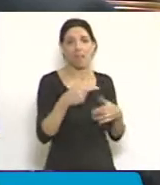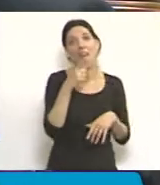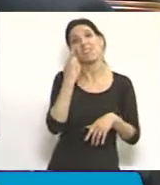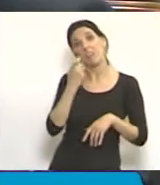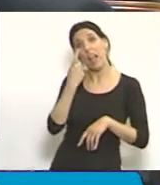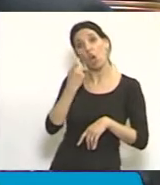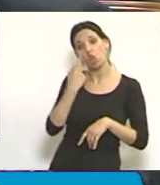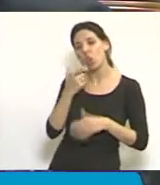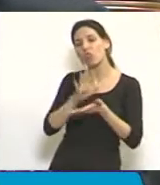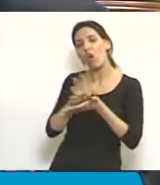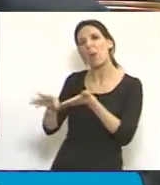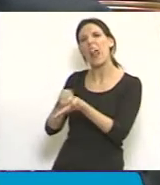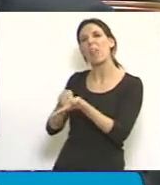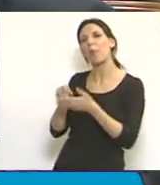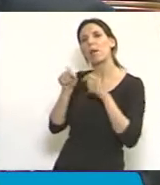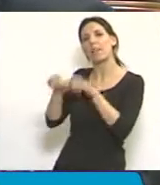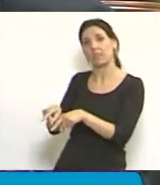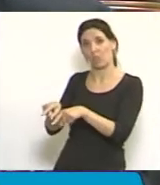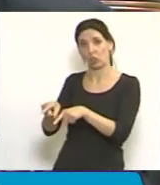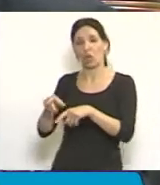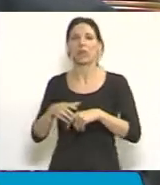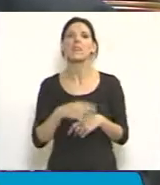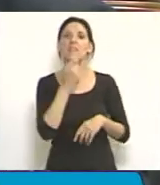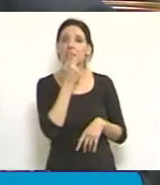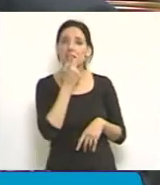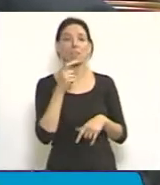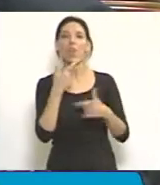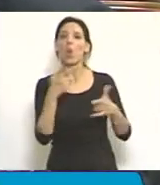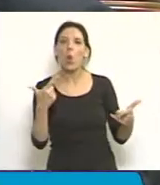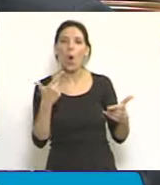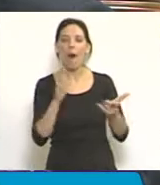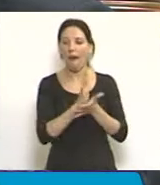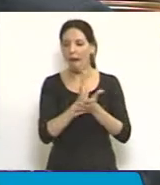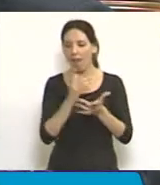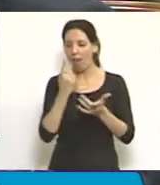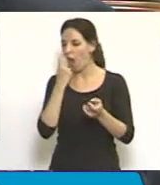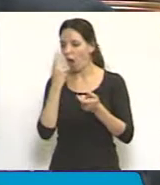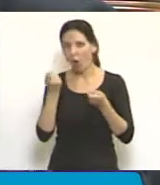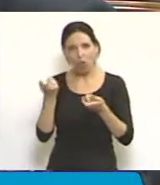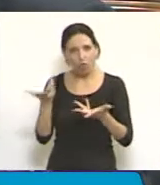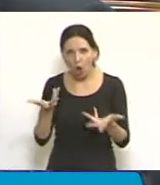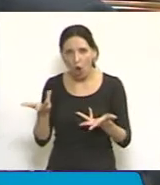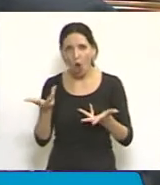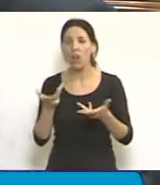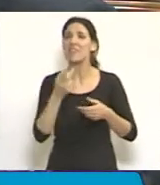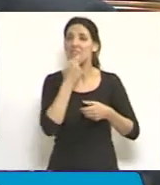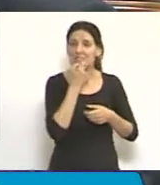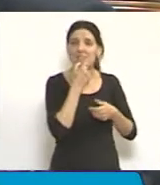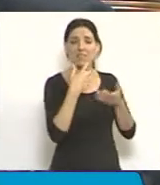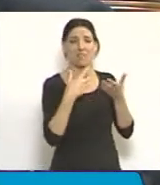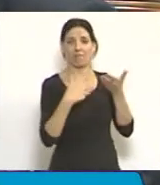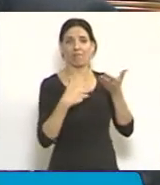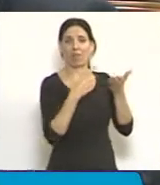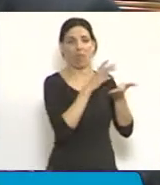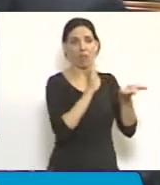administrativa. Si no hay adecuado mecanismo de designación de la oficina judicial y si la superintendencia queda en